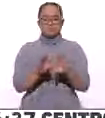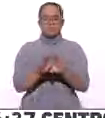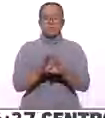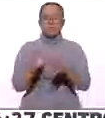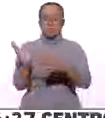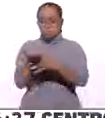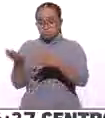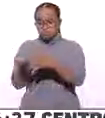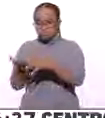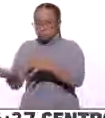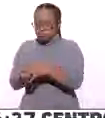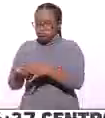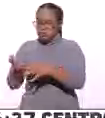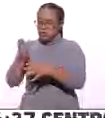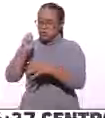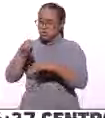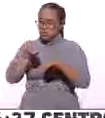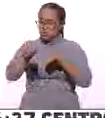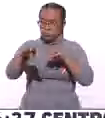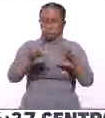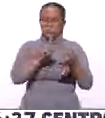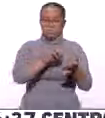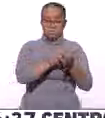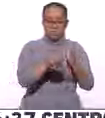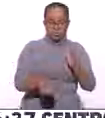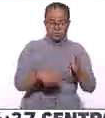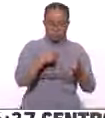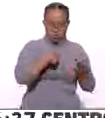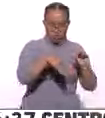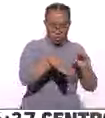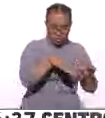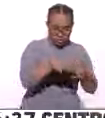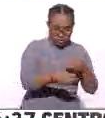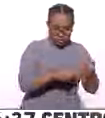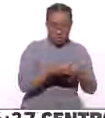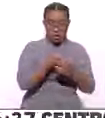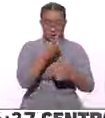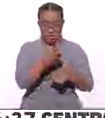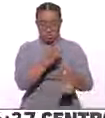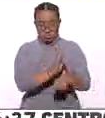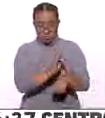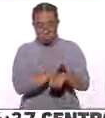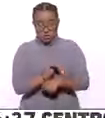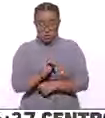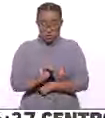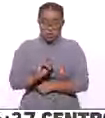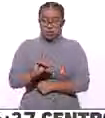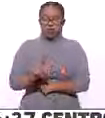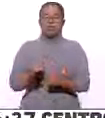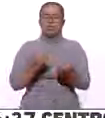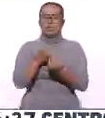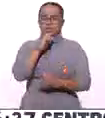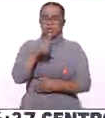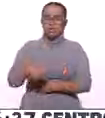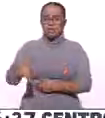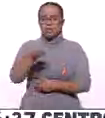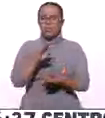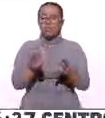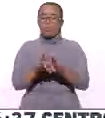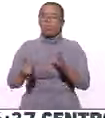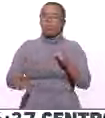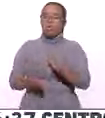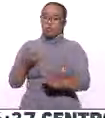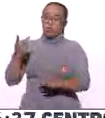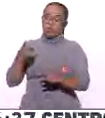distribuyen precisamente entre quienes prestan los servicios? ¿Cómo les están beneficiando? ¿Y ustedes de qué manera también lo reinvierten?